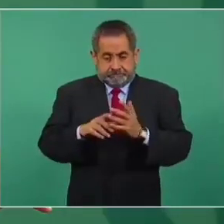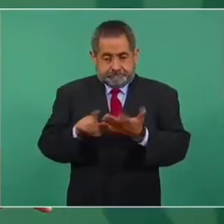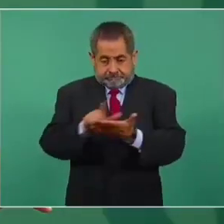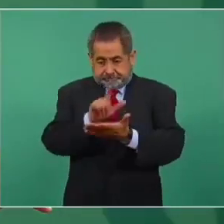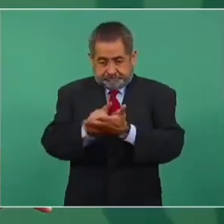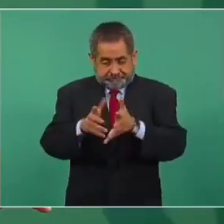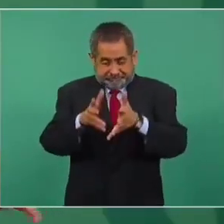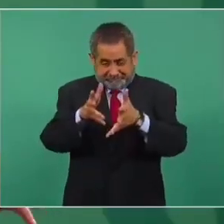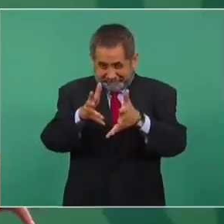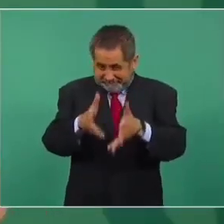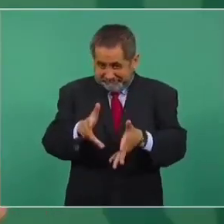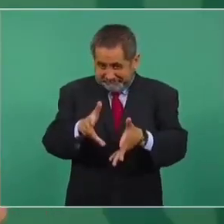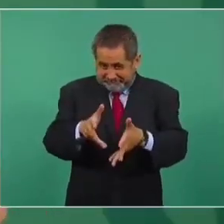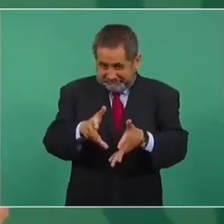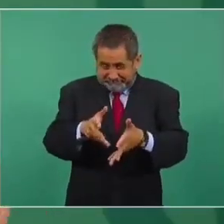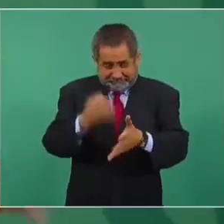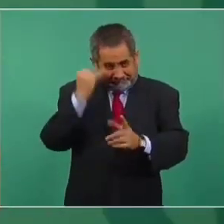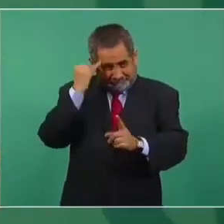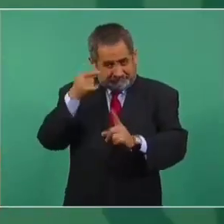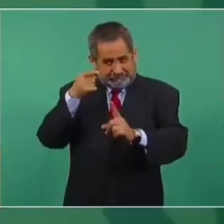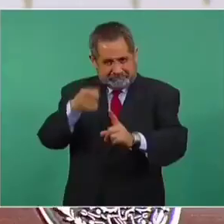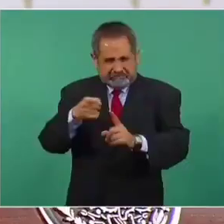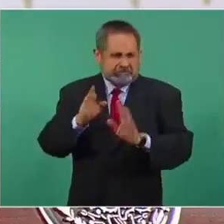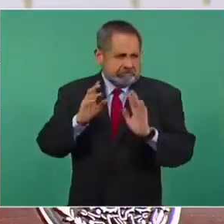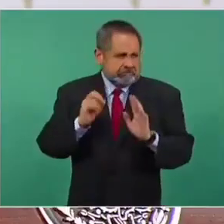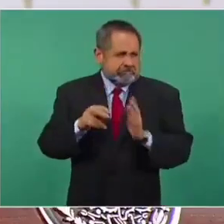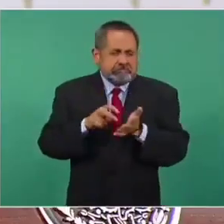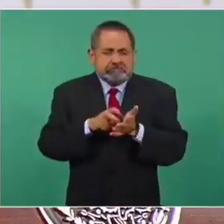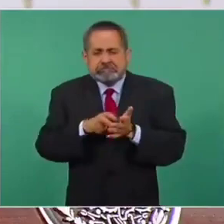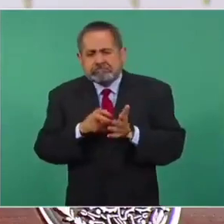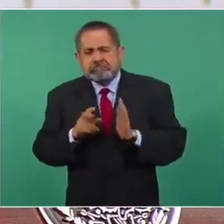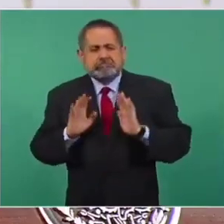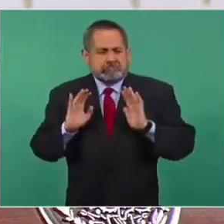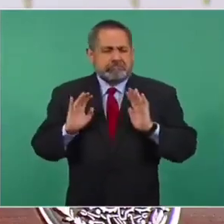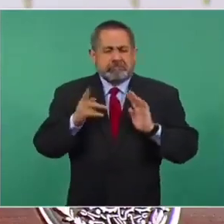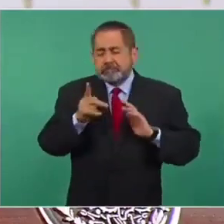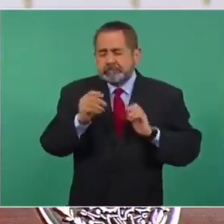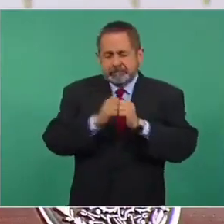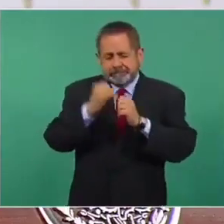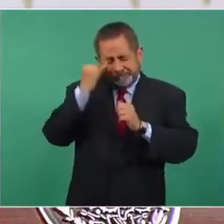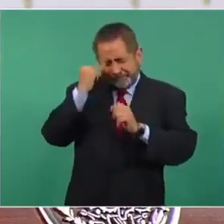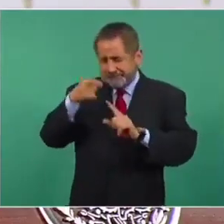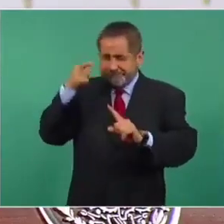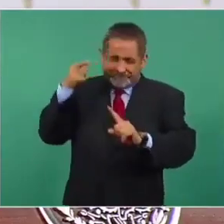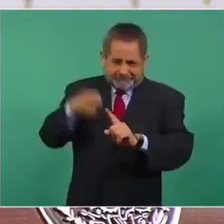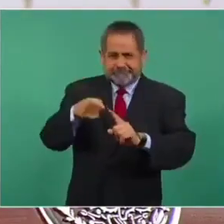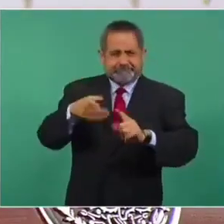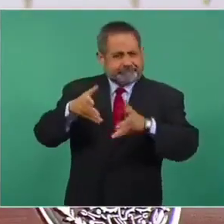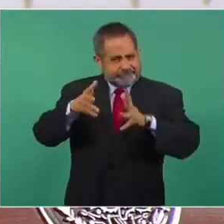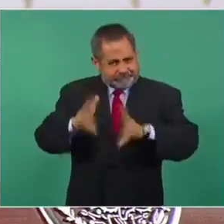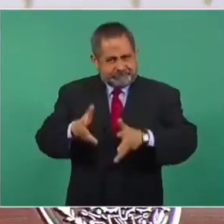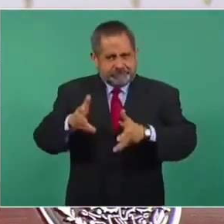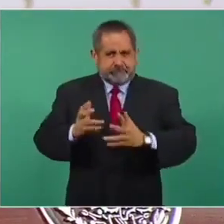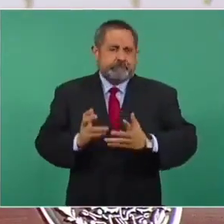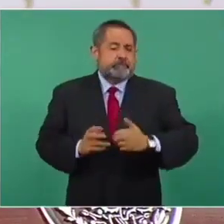de la iniciativa. ¿cuál es la esencia de la iniciativa? De que